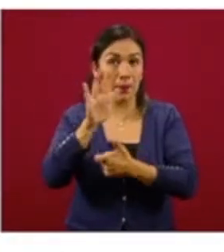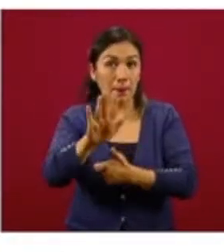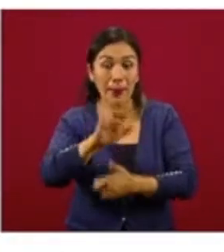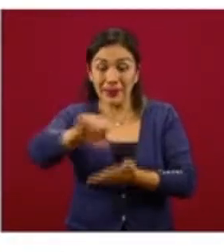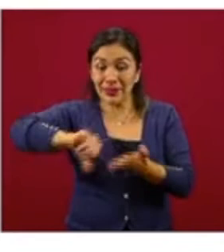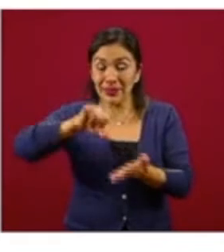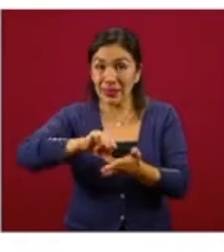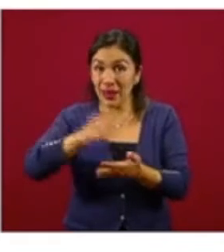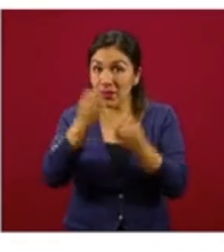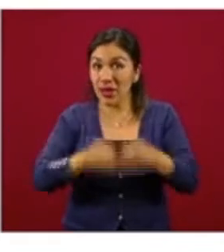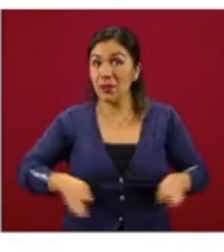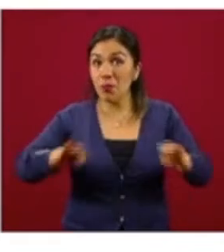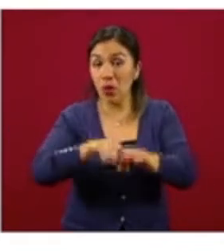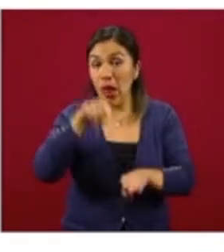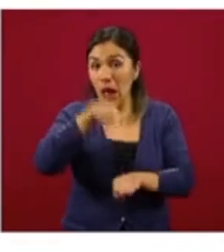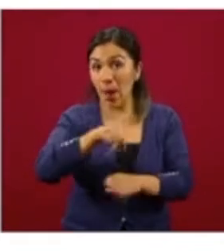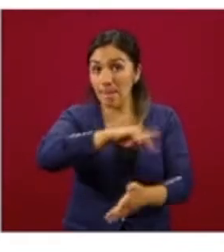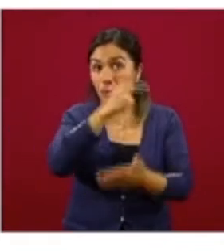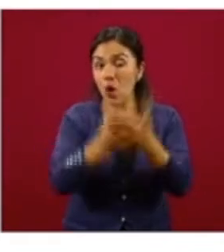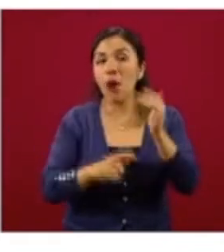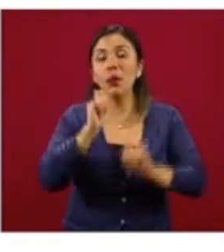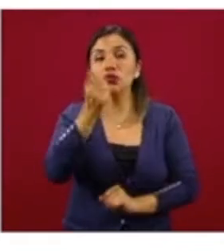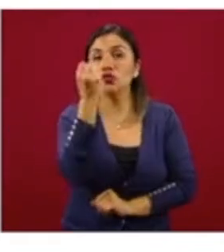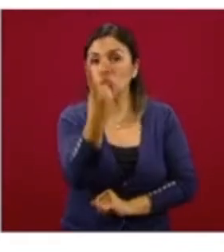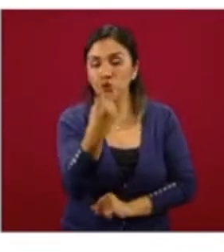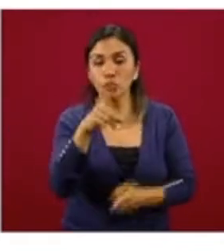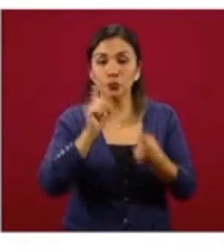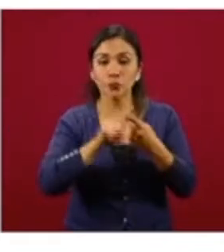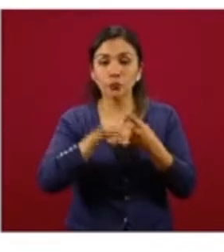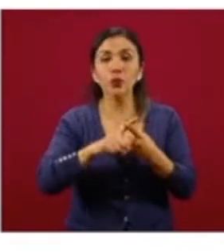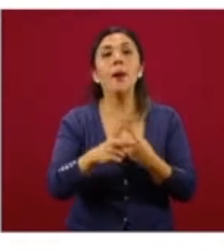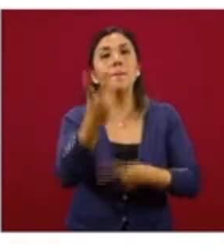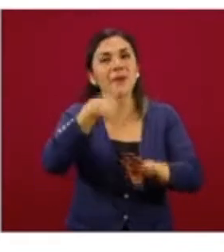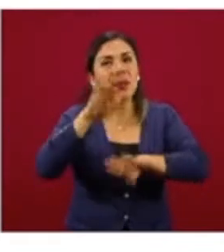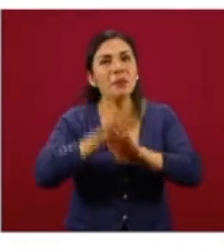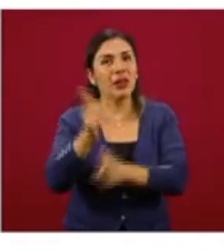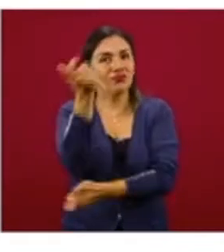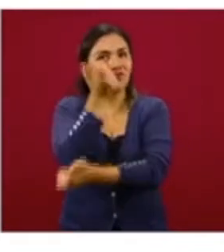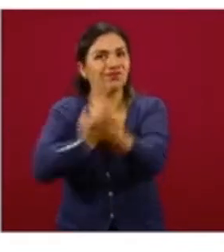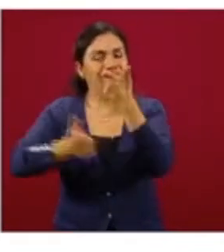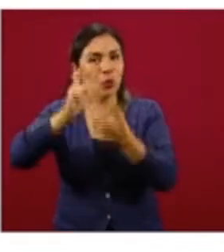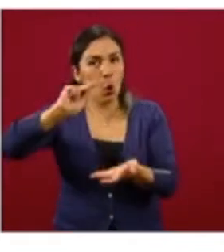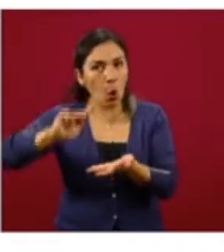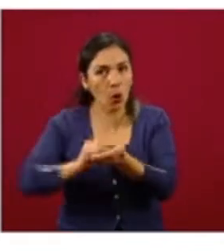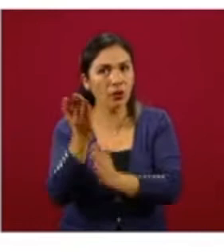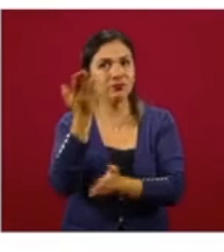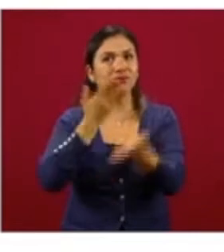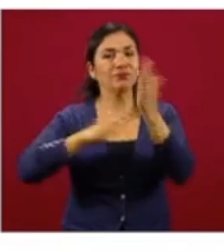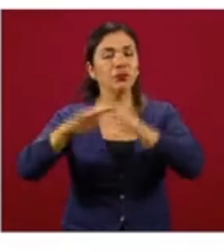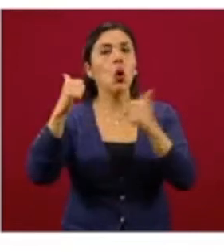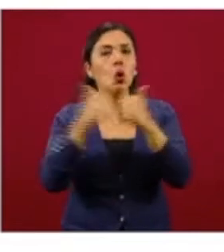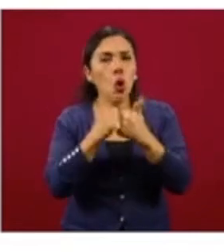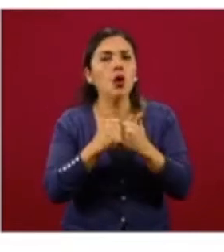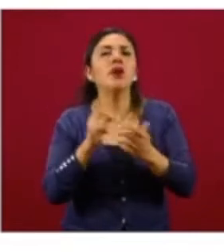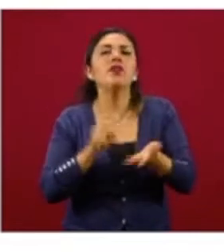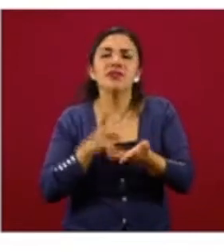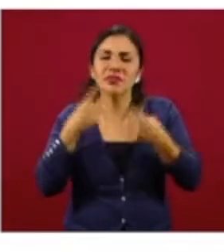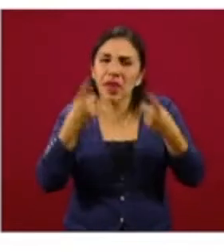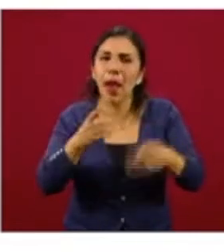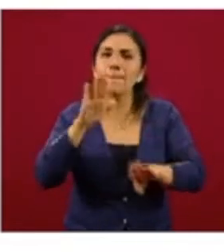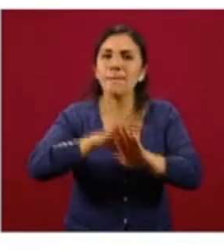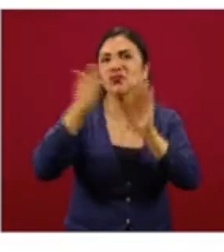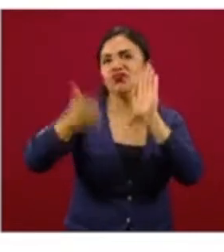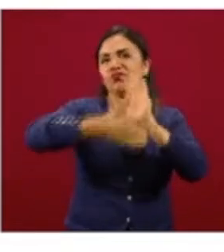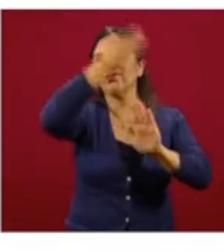central, los puntos centrales del programa son dos. Uno, una reactivación económica a través de fomentar la